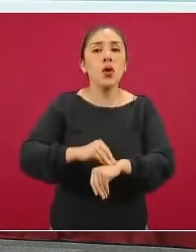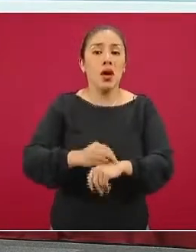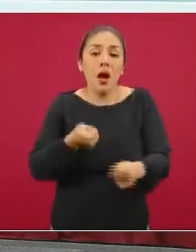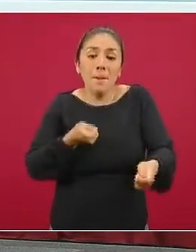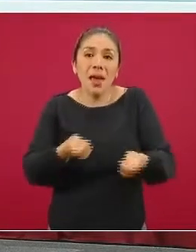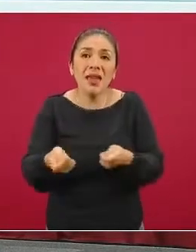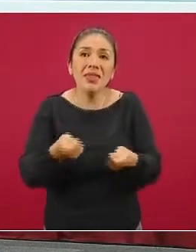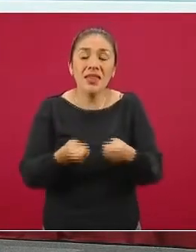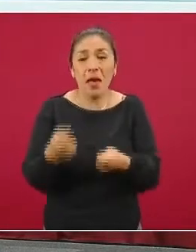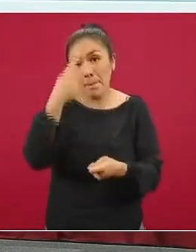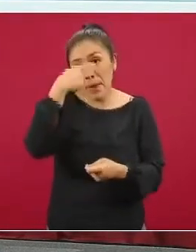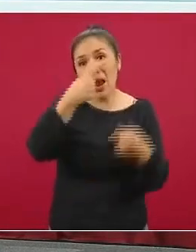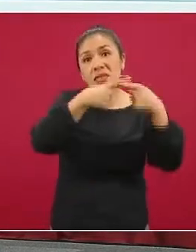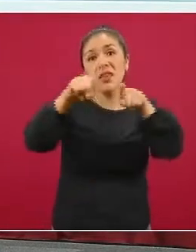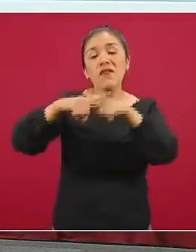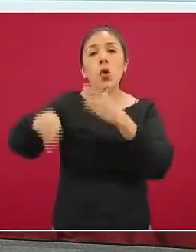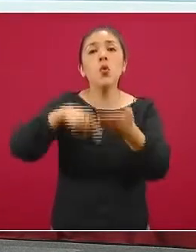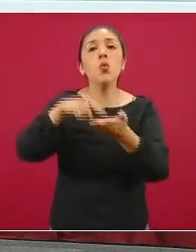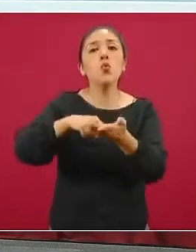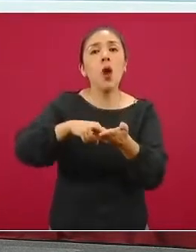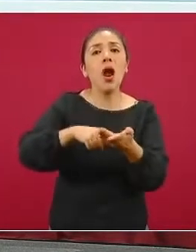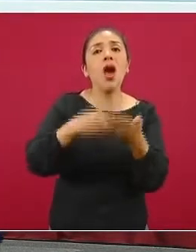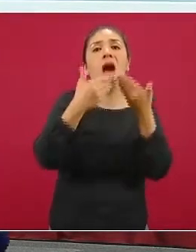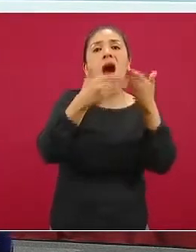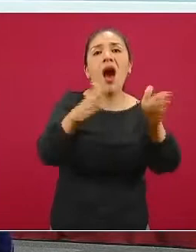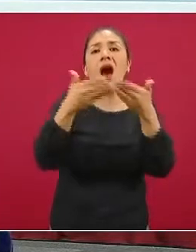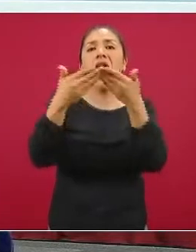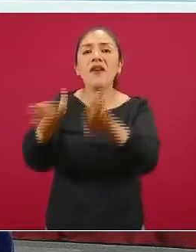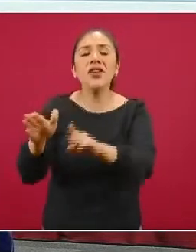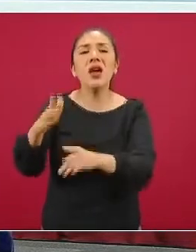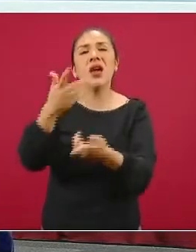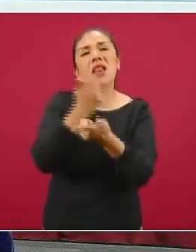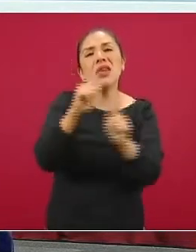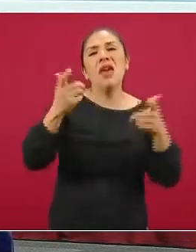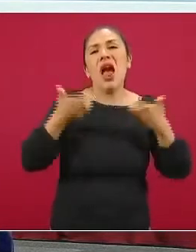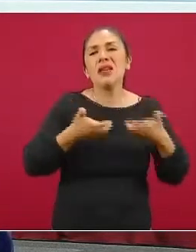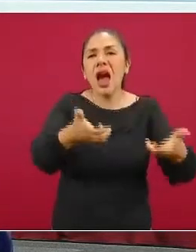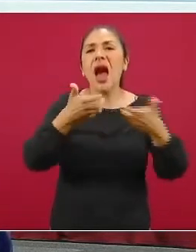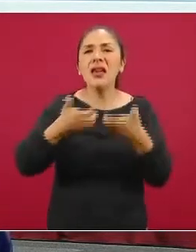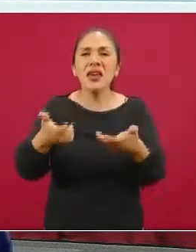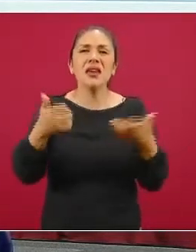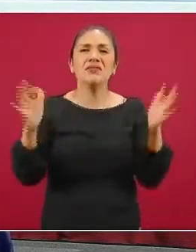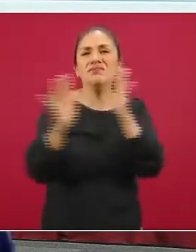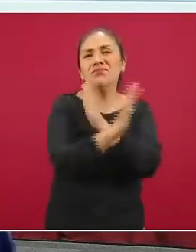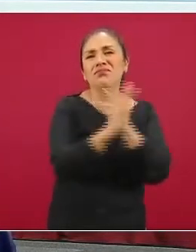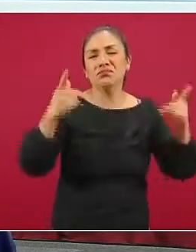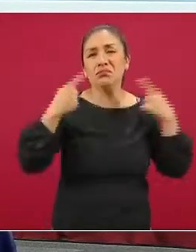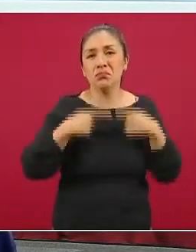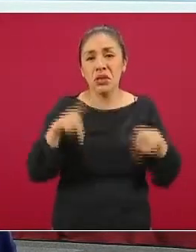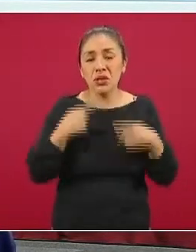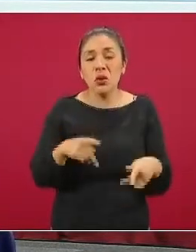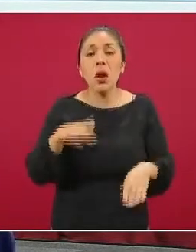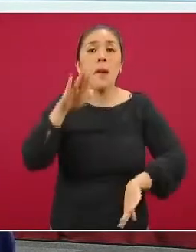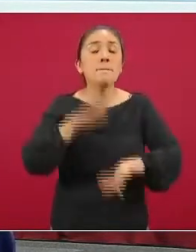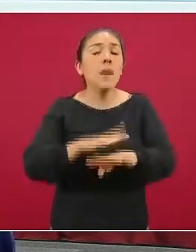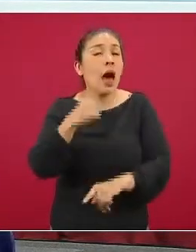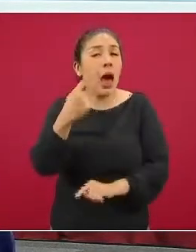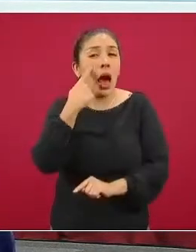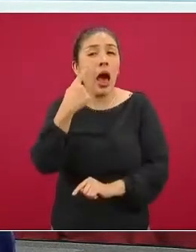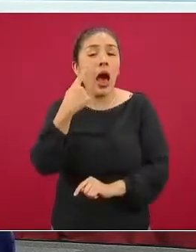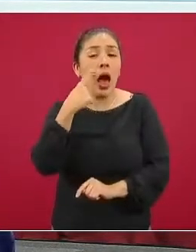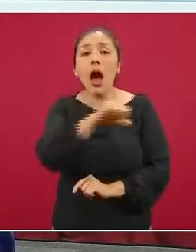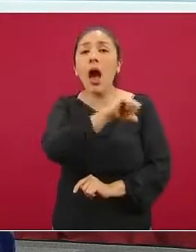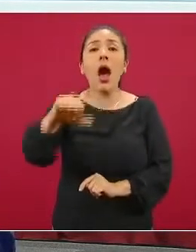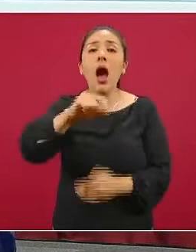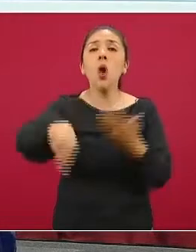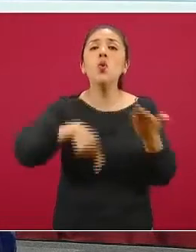medidas a los diferentes espacios públicos, tanto abiertos como cerrados y sobre todo en lugares en